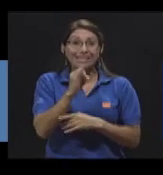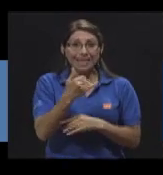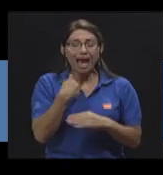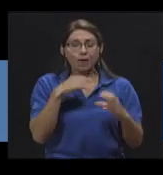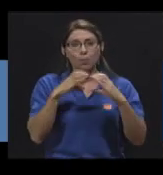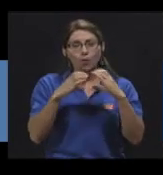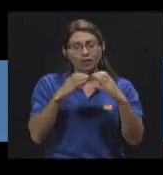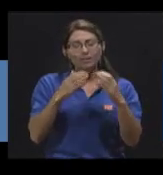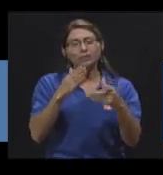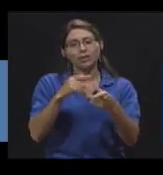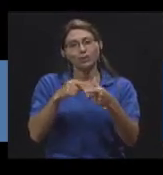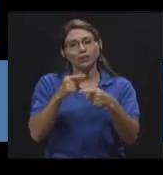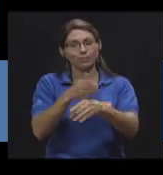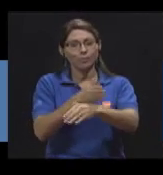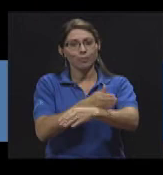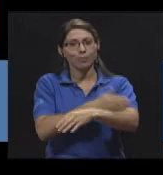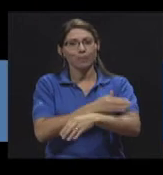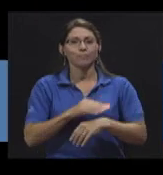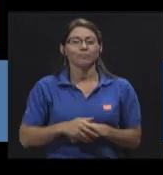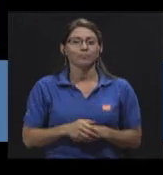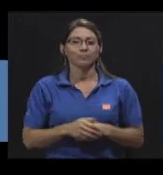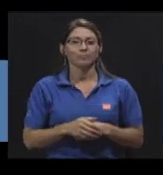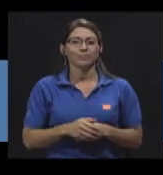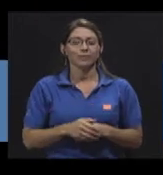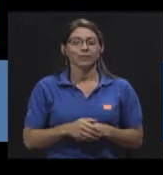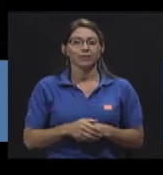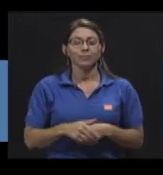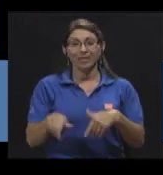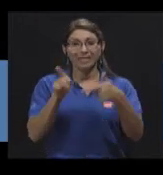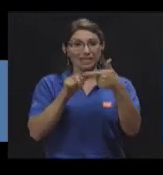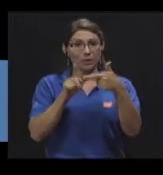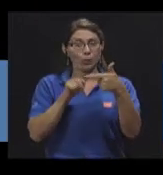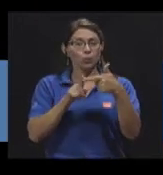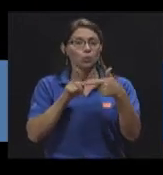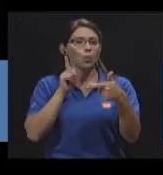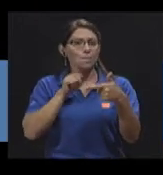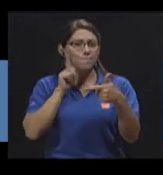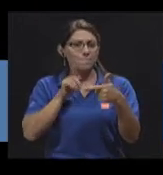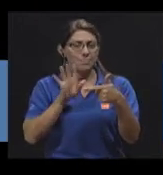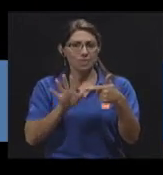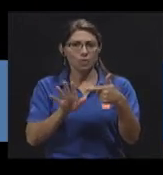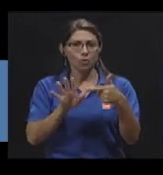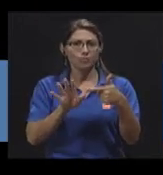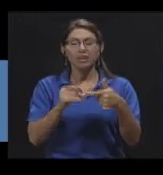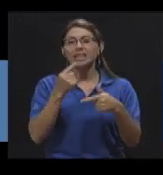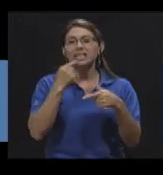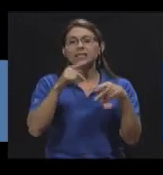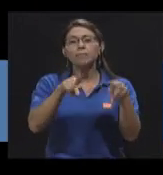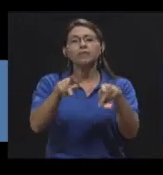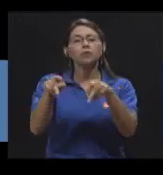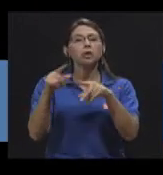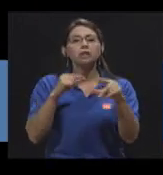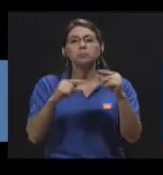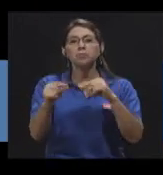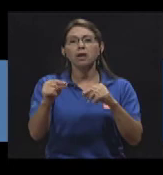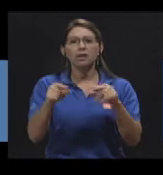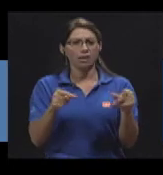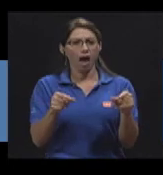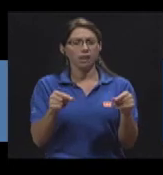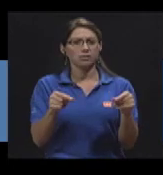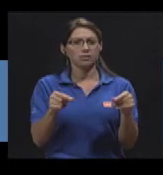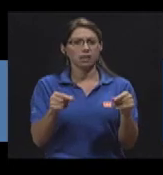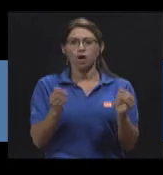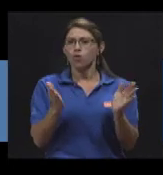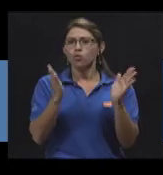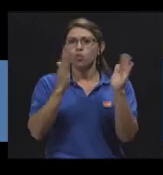paradigma en general El segundo es que no existen síntomas en el cáncer La